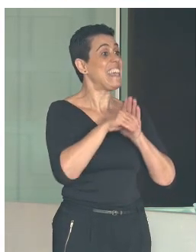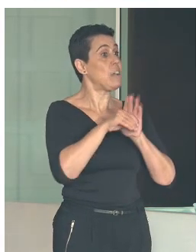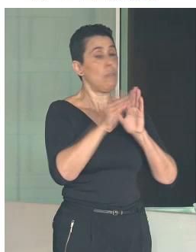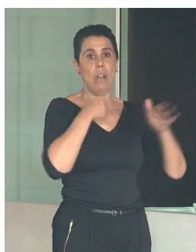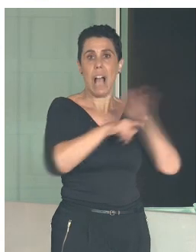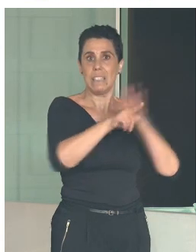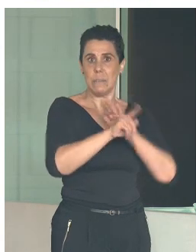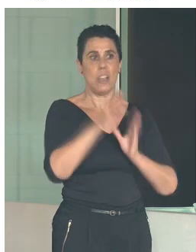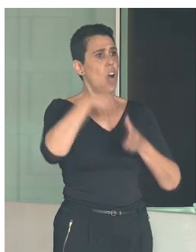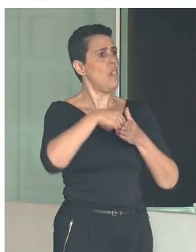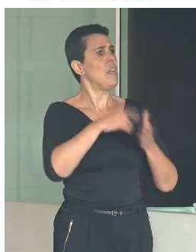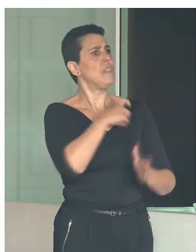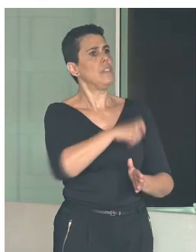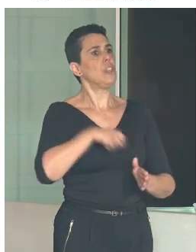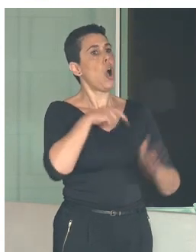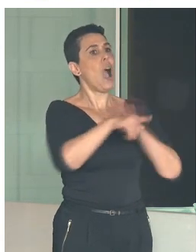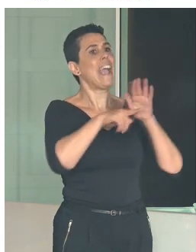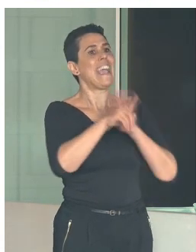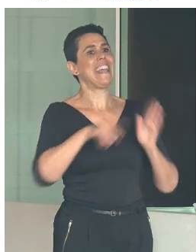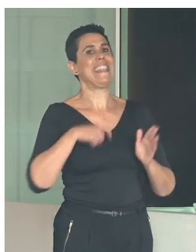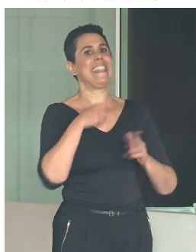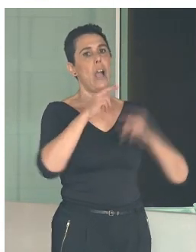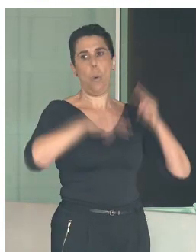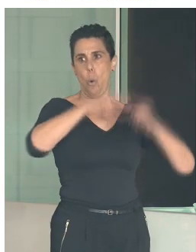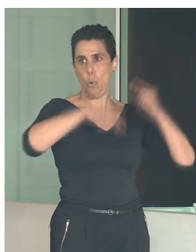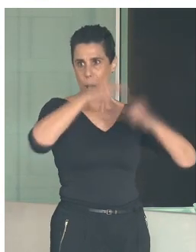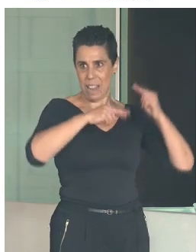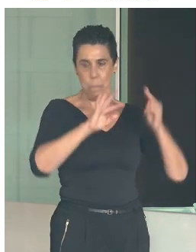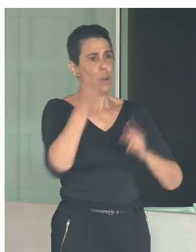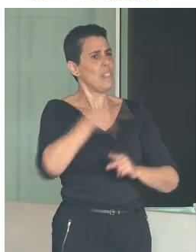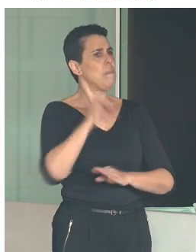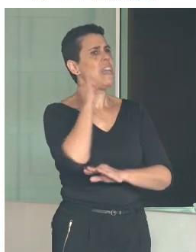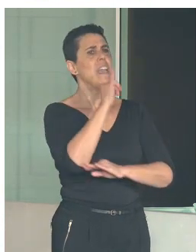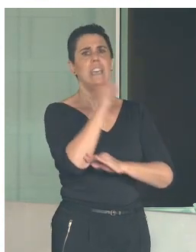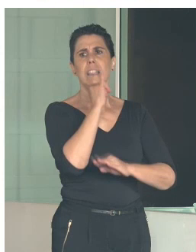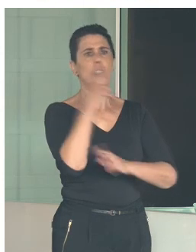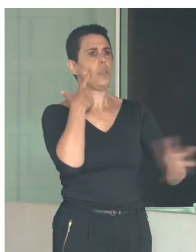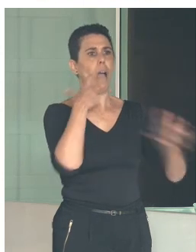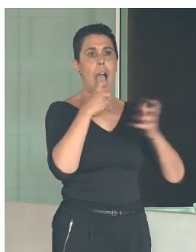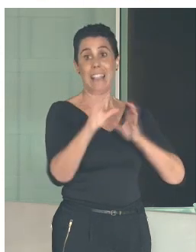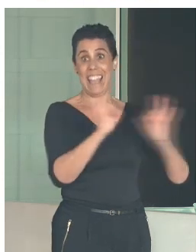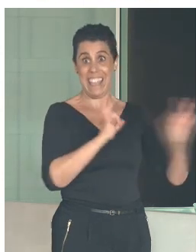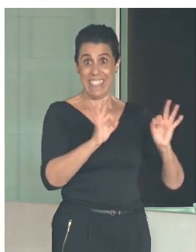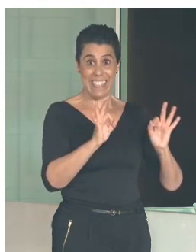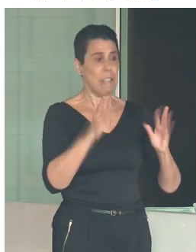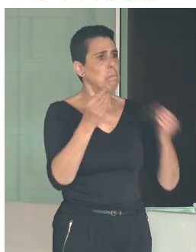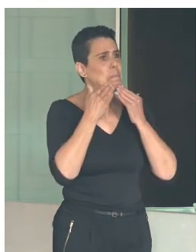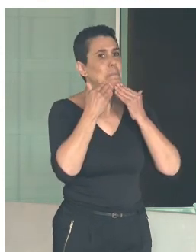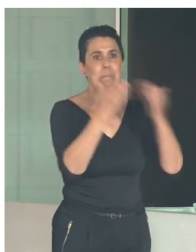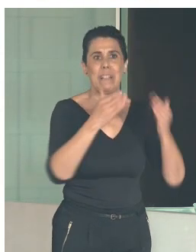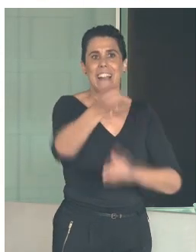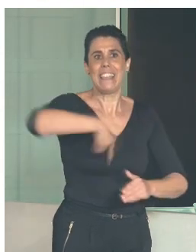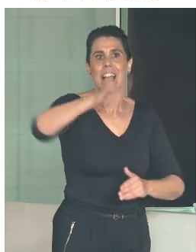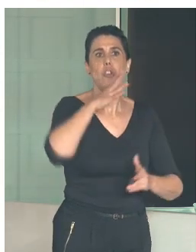Urbanismo, el Instituto Municipal de Arte Escénica y de mi propia Delegación de Casco Histórico. Muchas gracias a todos por su